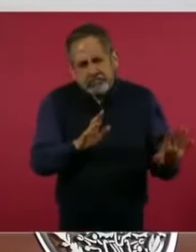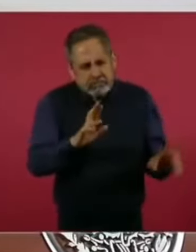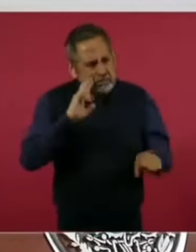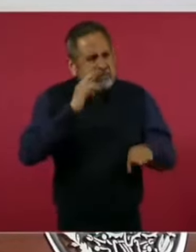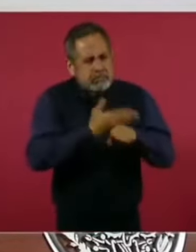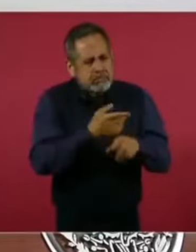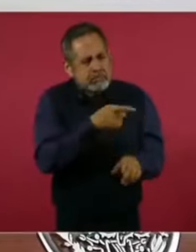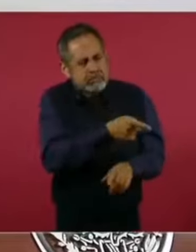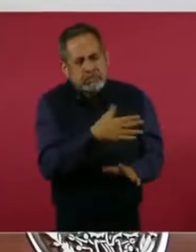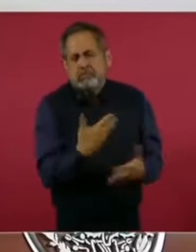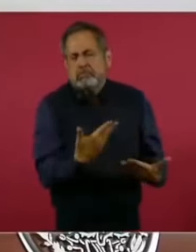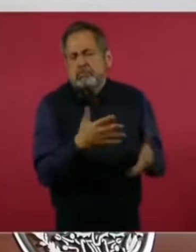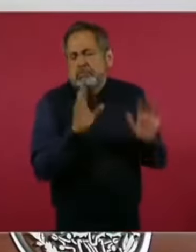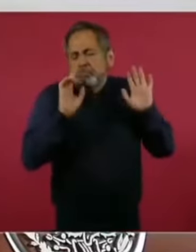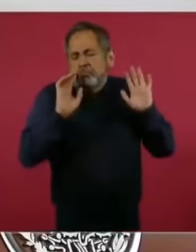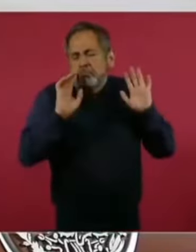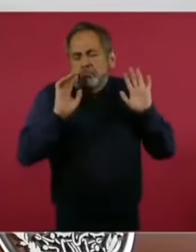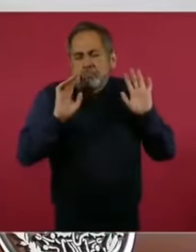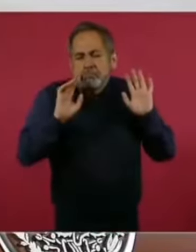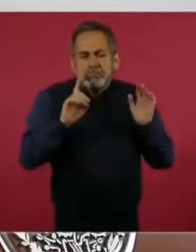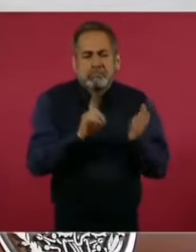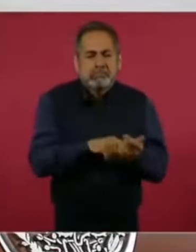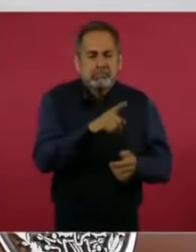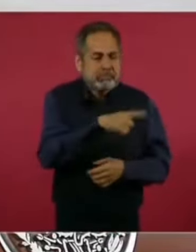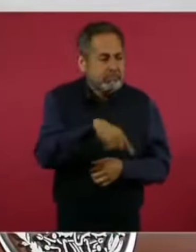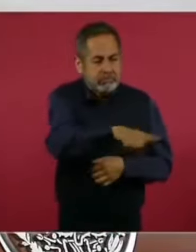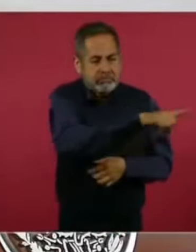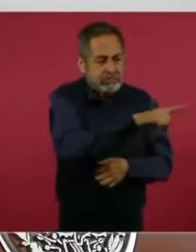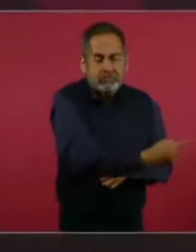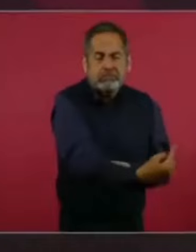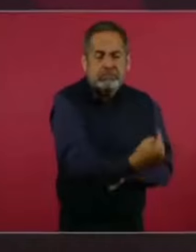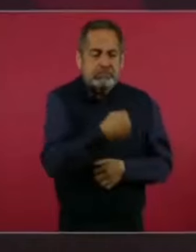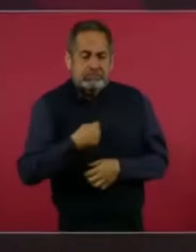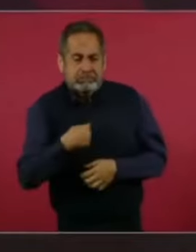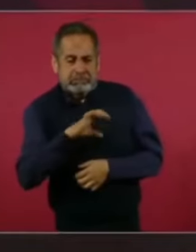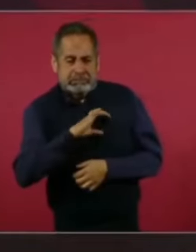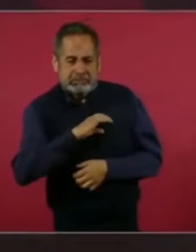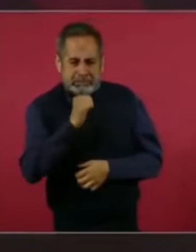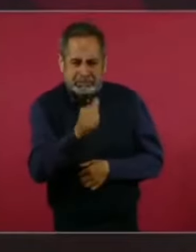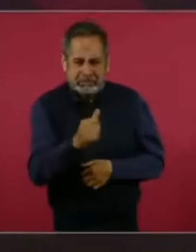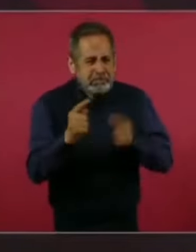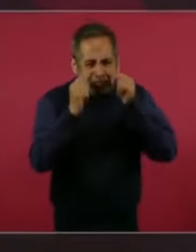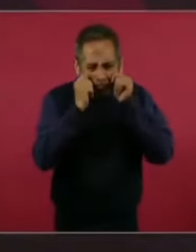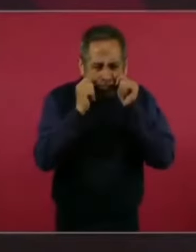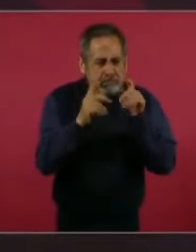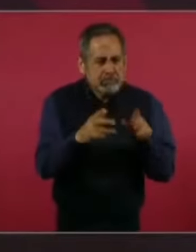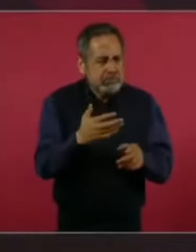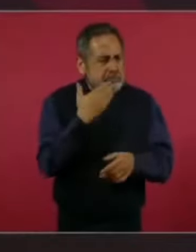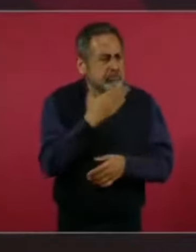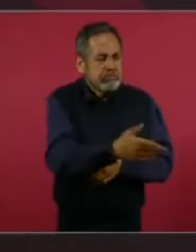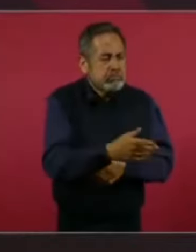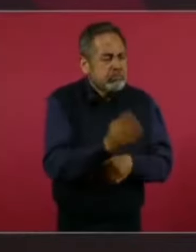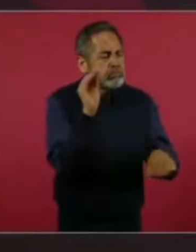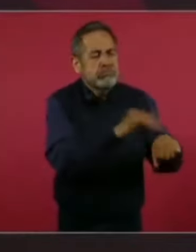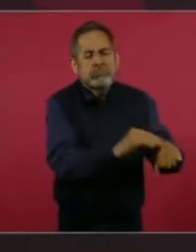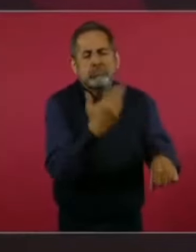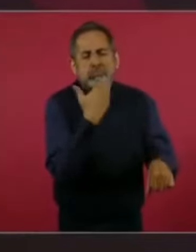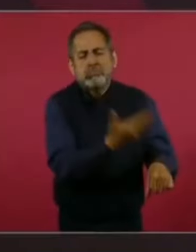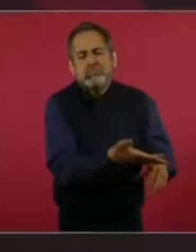de quienes no nos ven con buenos ojos, no hubiésemos